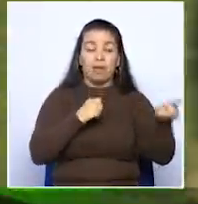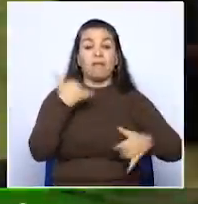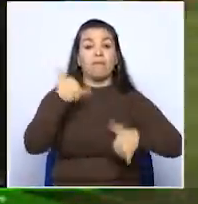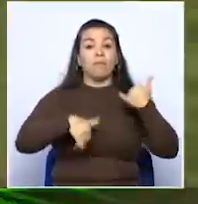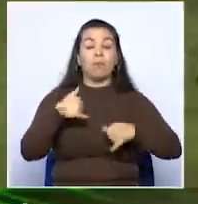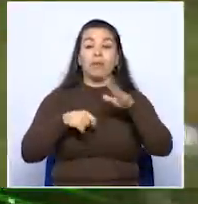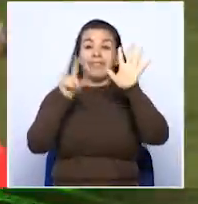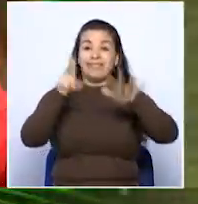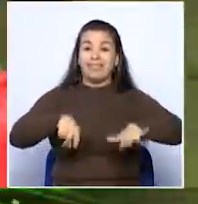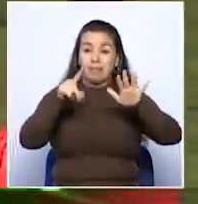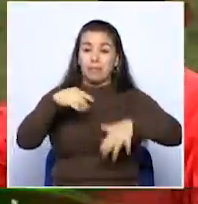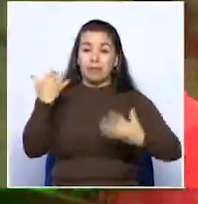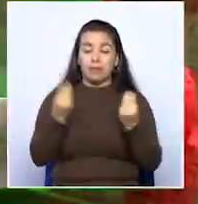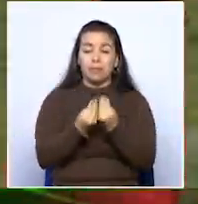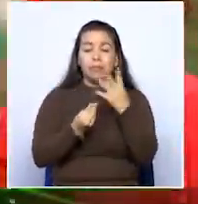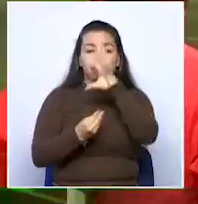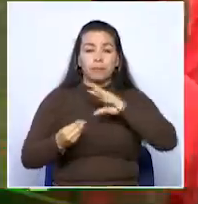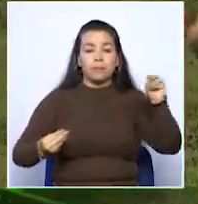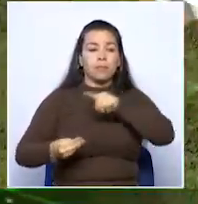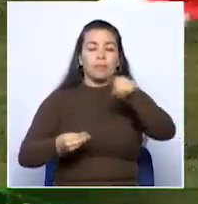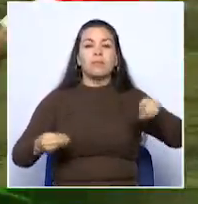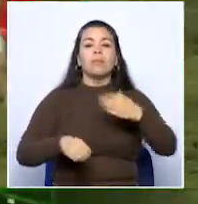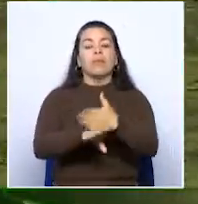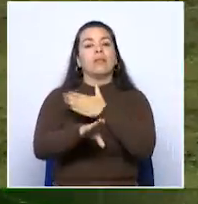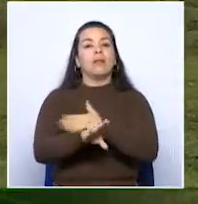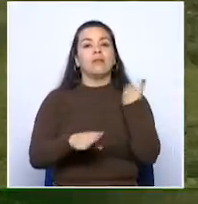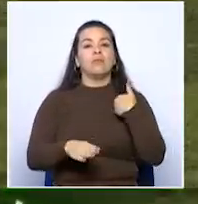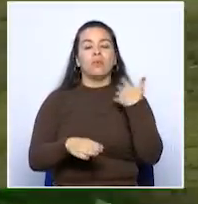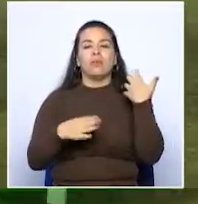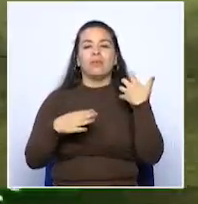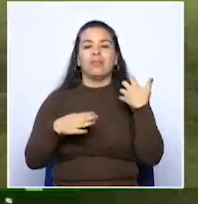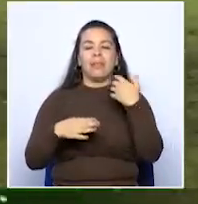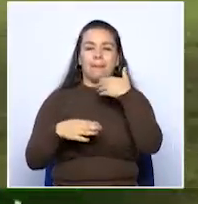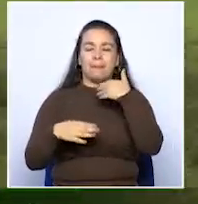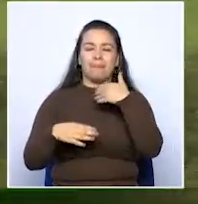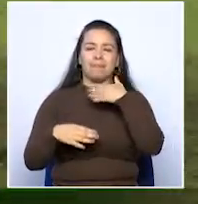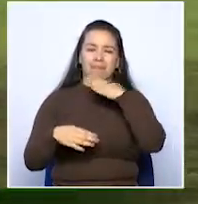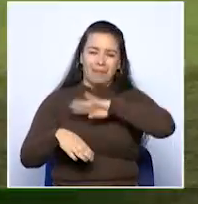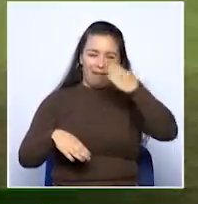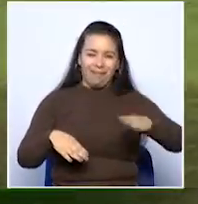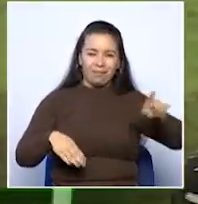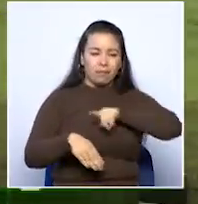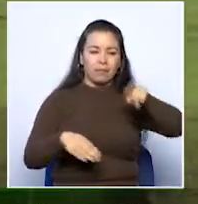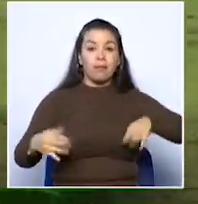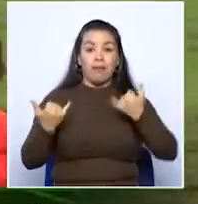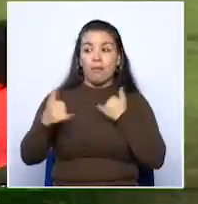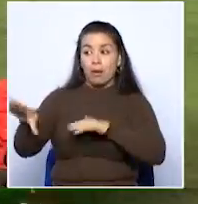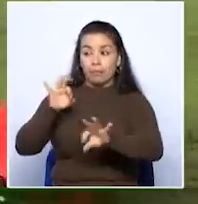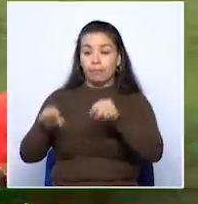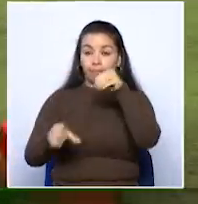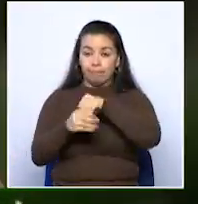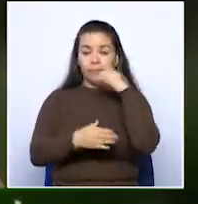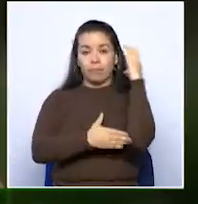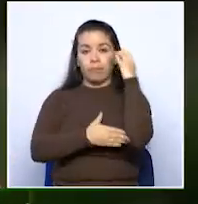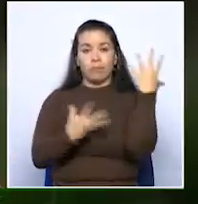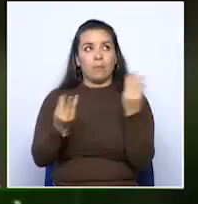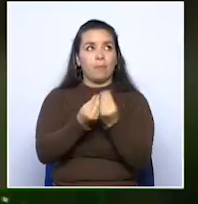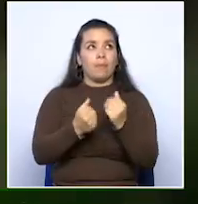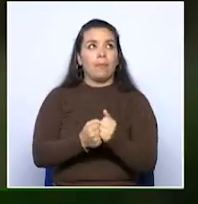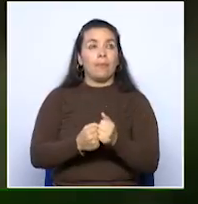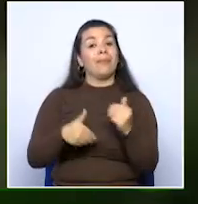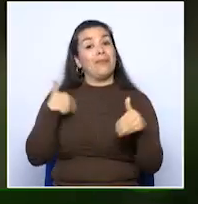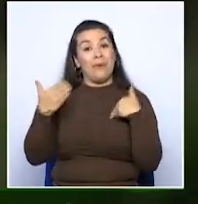lleva seis meses en la selección Quindío y se promueve en las divisiones menores de Envigado, pasos importantes para ser convocado a la selección Colombia. Me siento muy